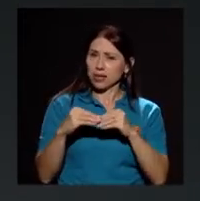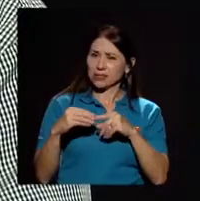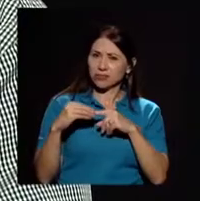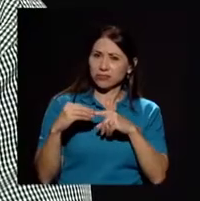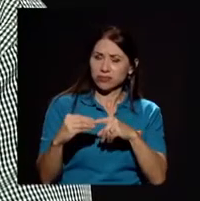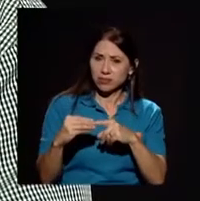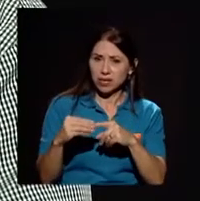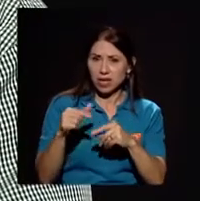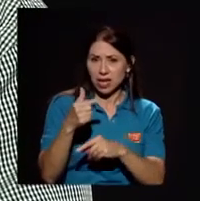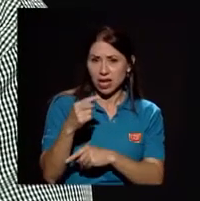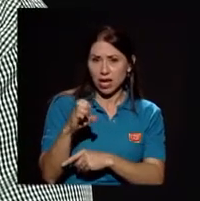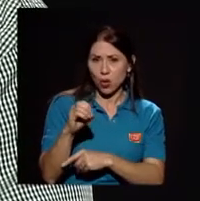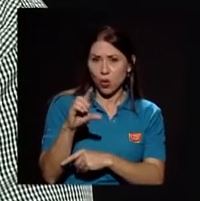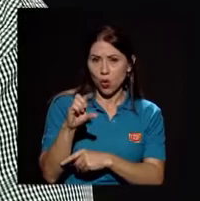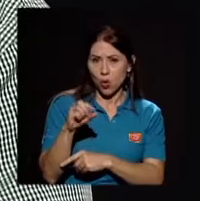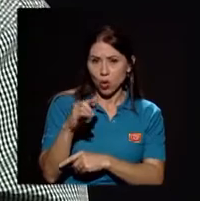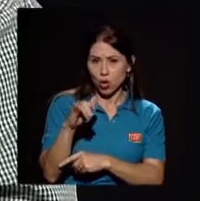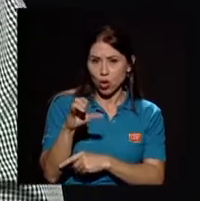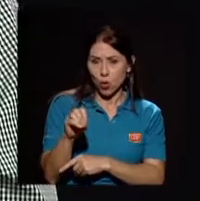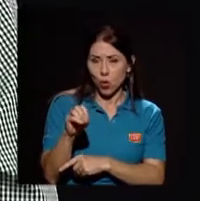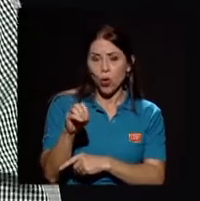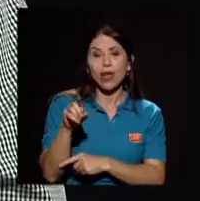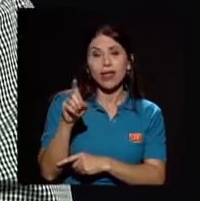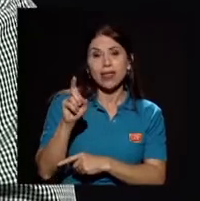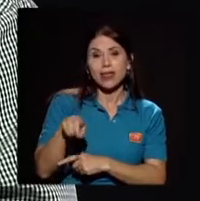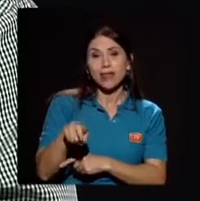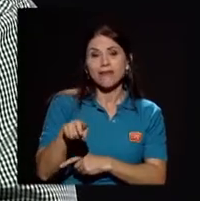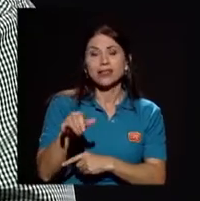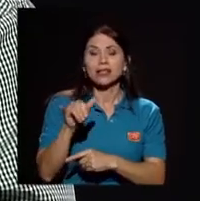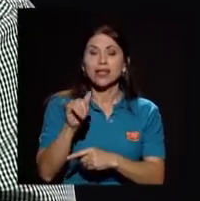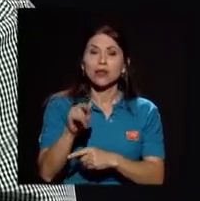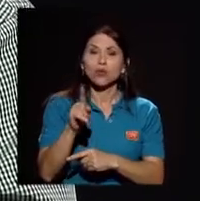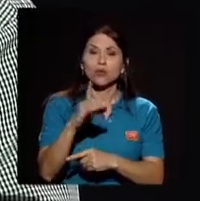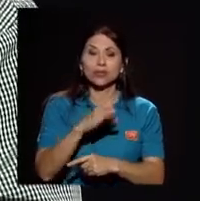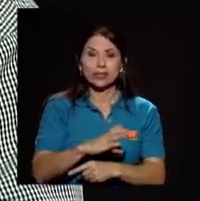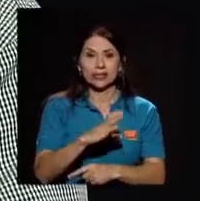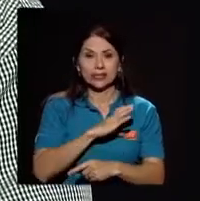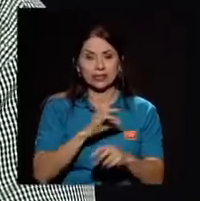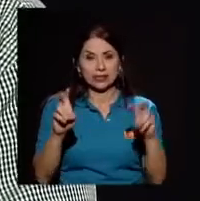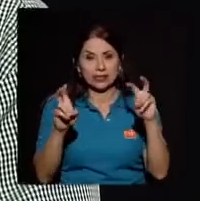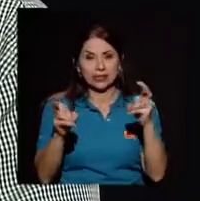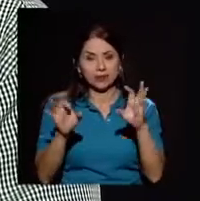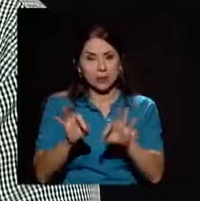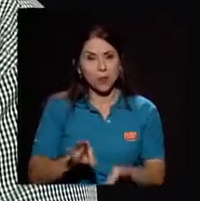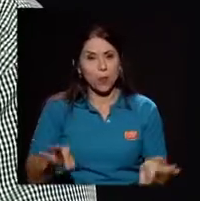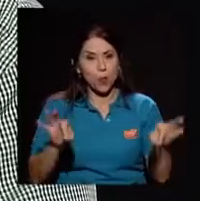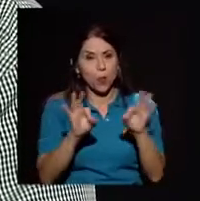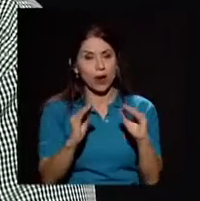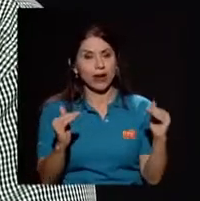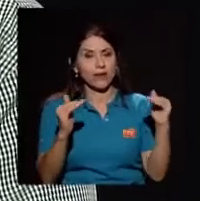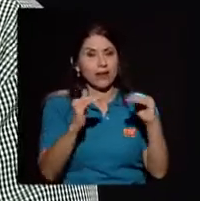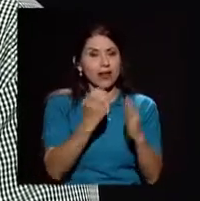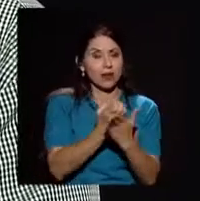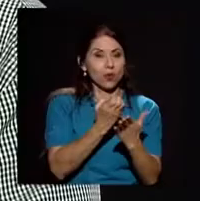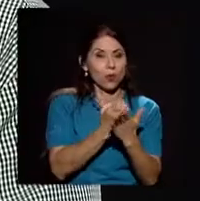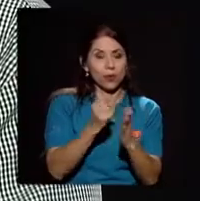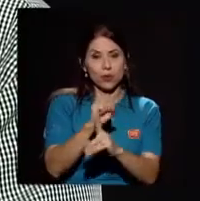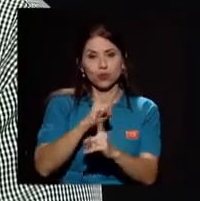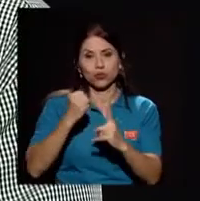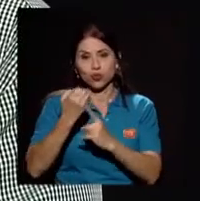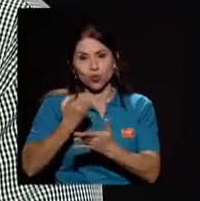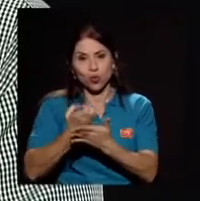realmente viene siendo una o debería ser una componente importante a nivel económico o socioeconómico de un país